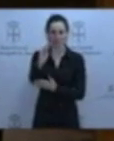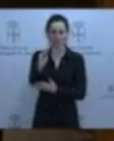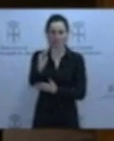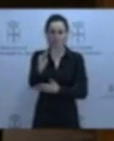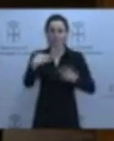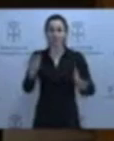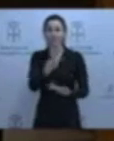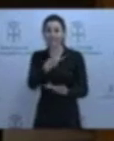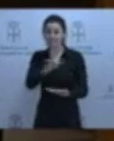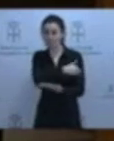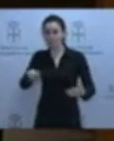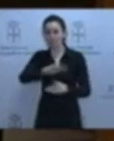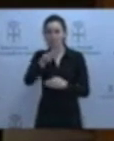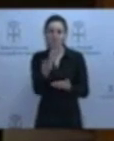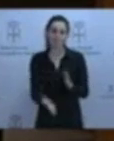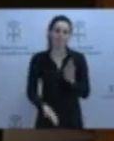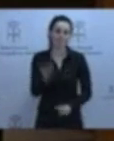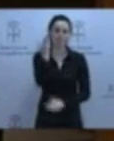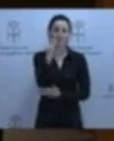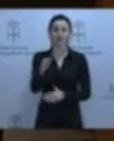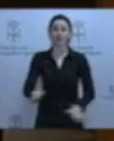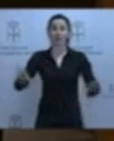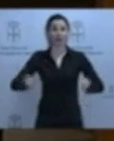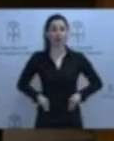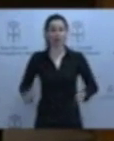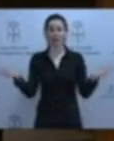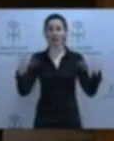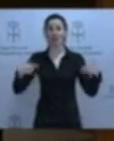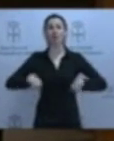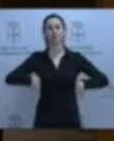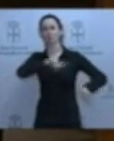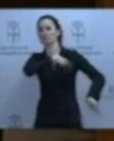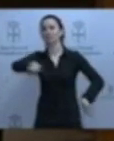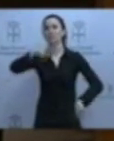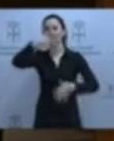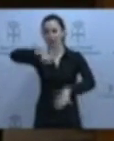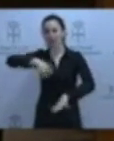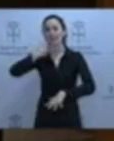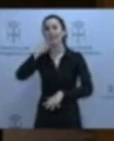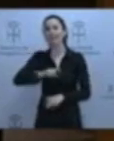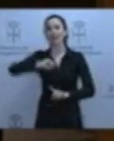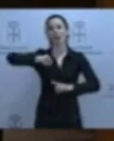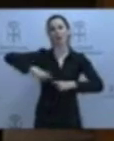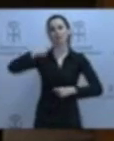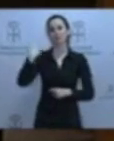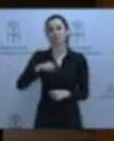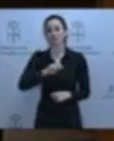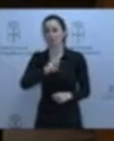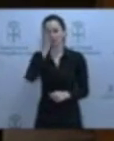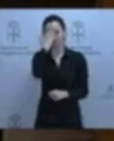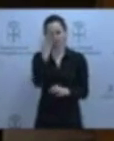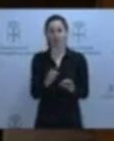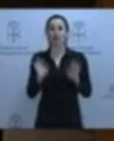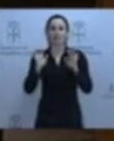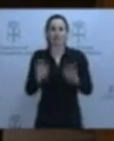300 millones de sobrecoste. No asumió ninguna responsabilidad política y fueron imputados y subordinados. ¿Le suena, verdad? Un expresidente, cabeza de lista del Senado,